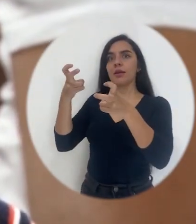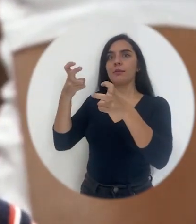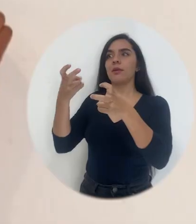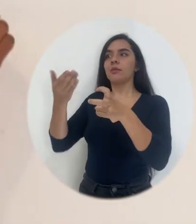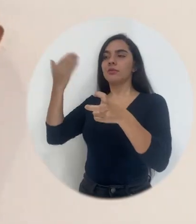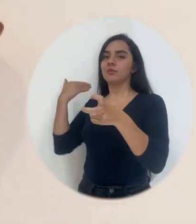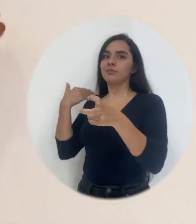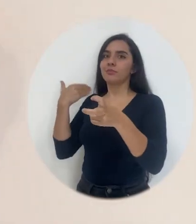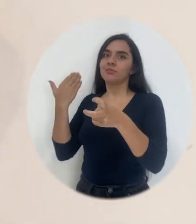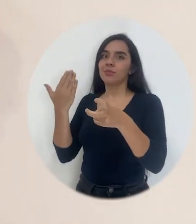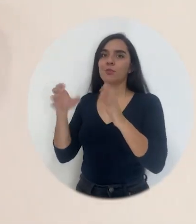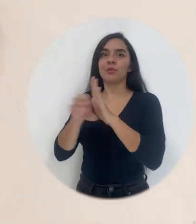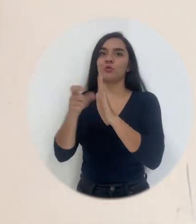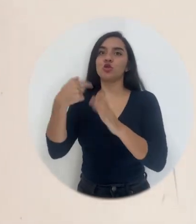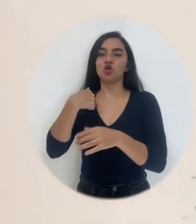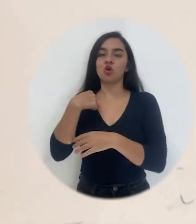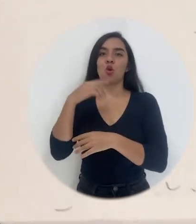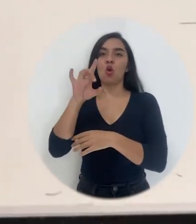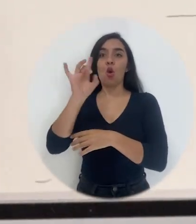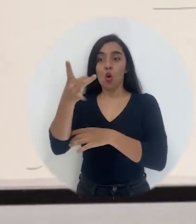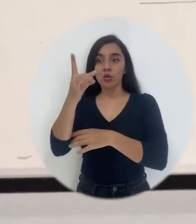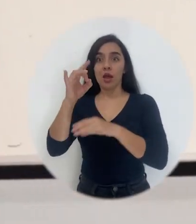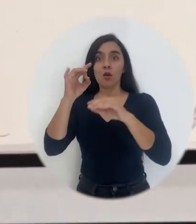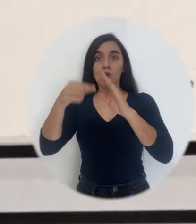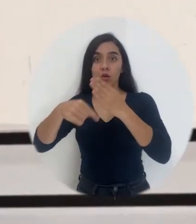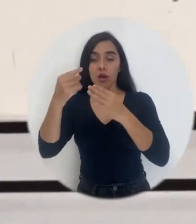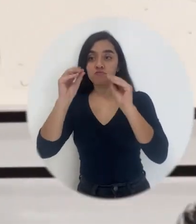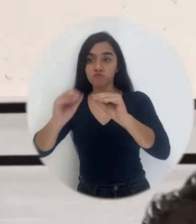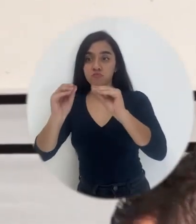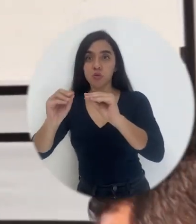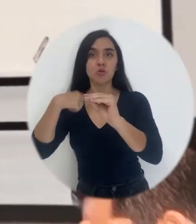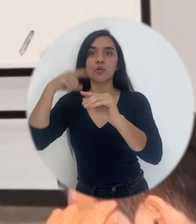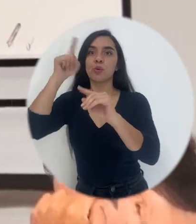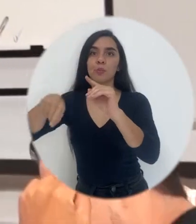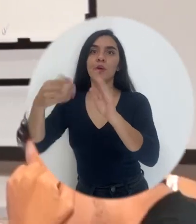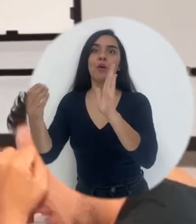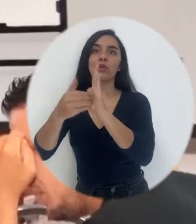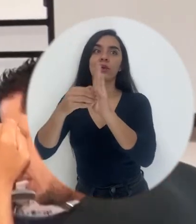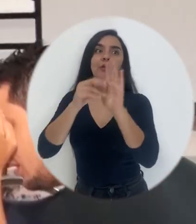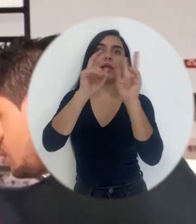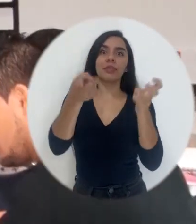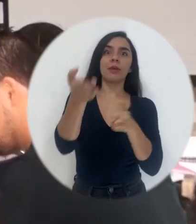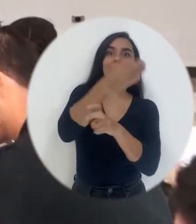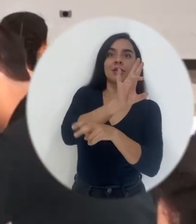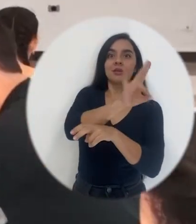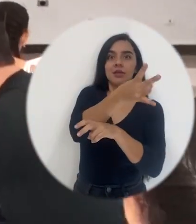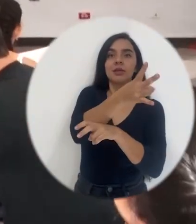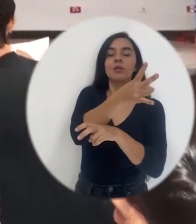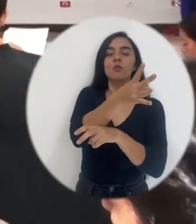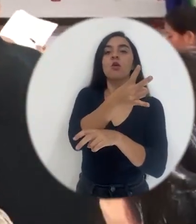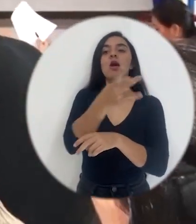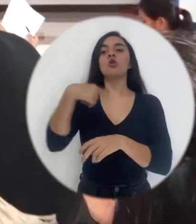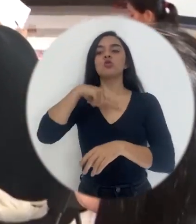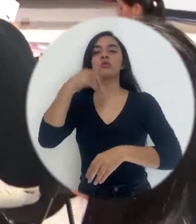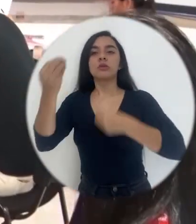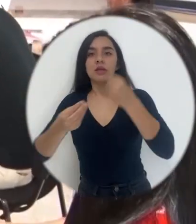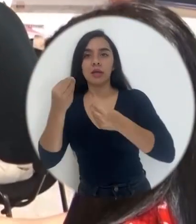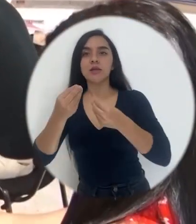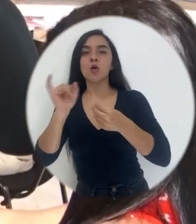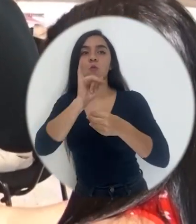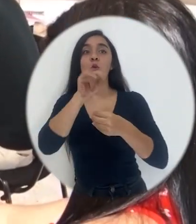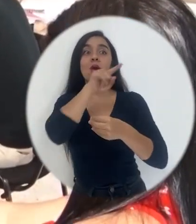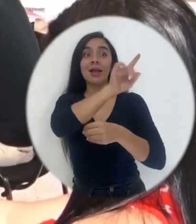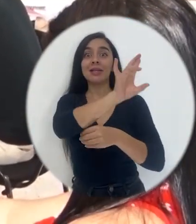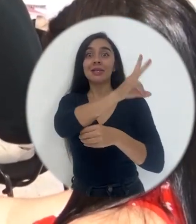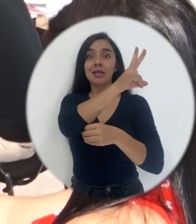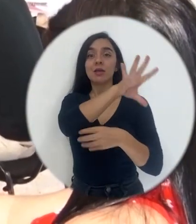Por ejemplo, si yo estoy dando octavo, pues no me voy a volver a dar los contenidos de séptimo. Lo que hacemos es integrarlos a los conocimientos